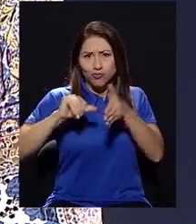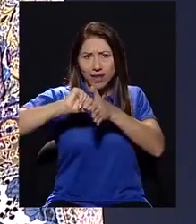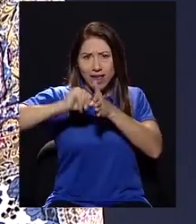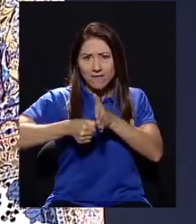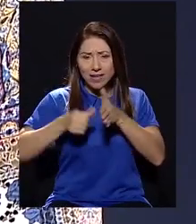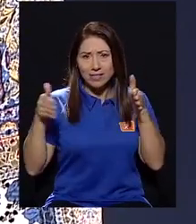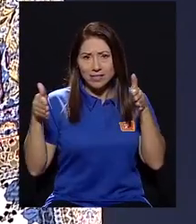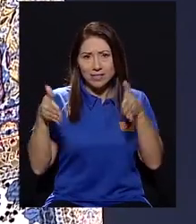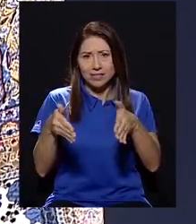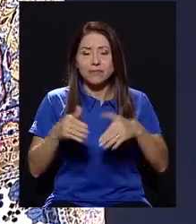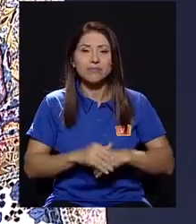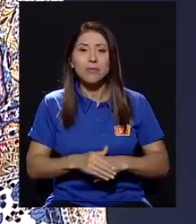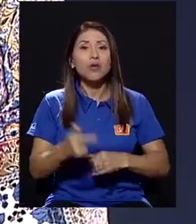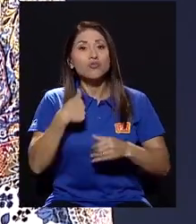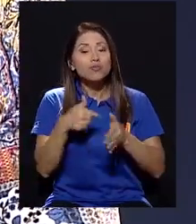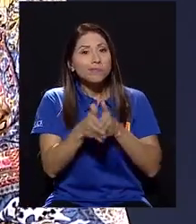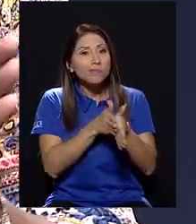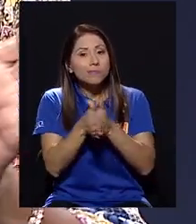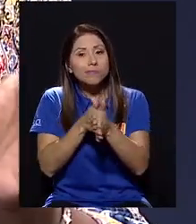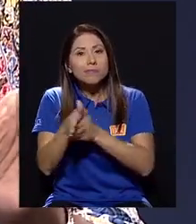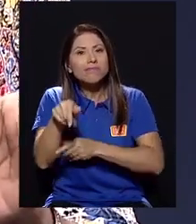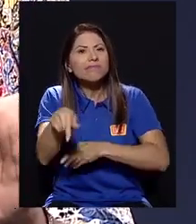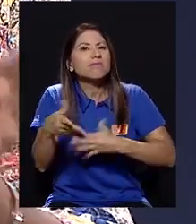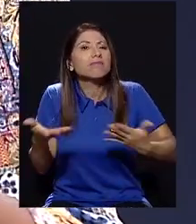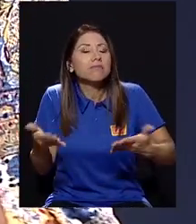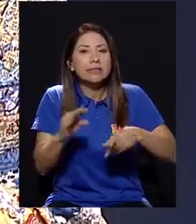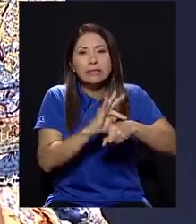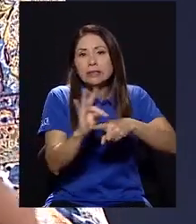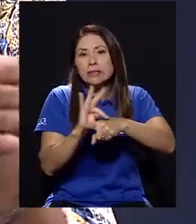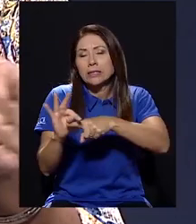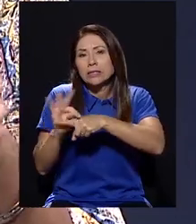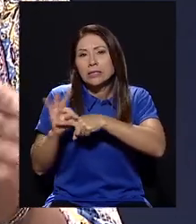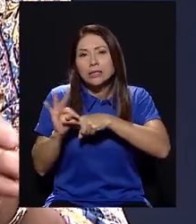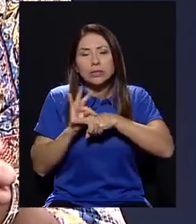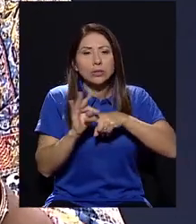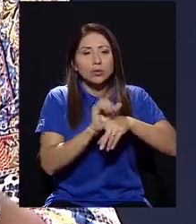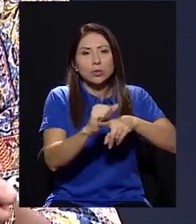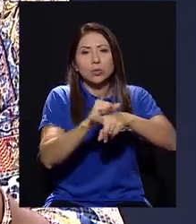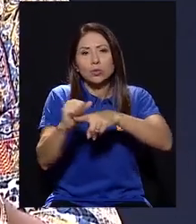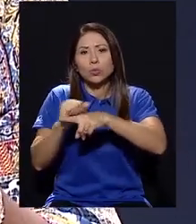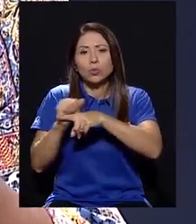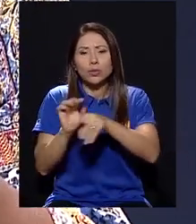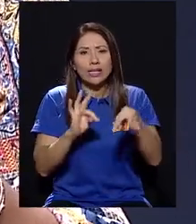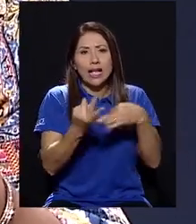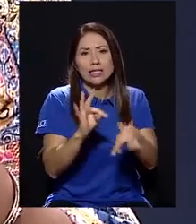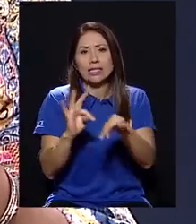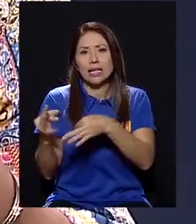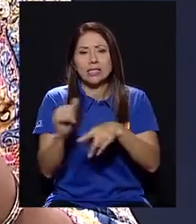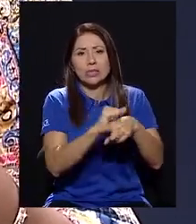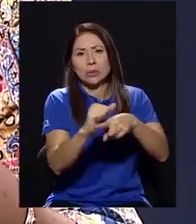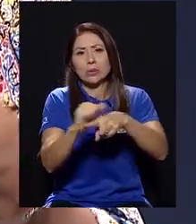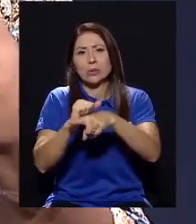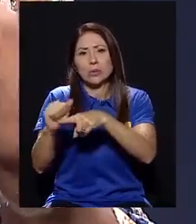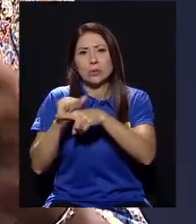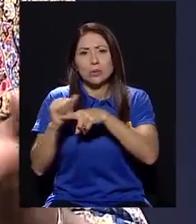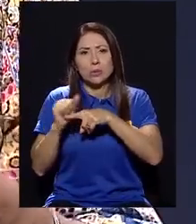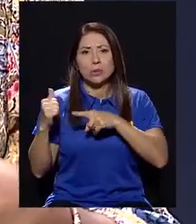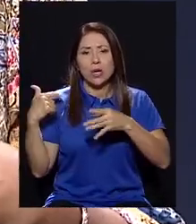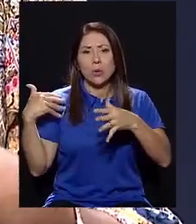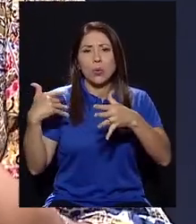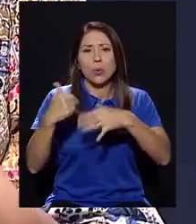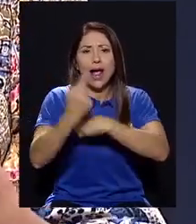aproveché ese espacio para crear talleres de capacitación en diferentes momentos del año y también provocar